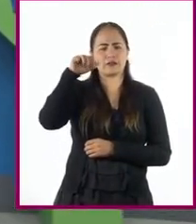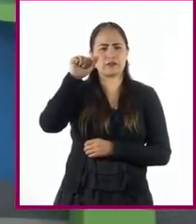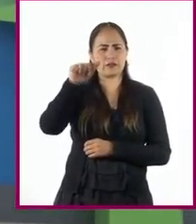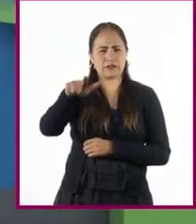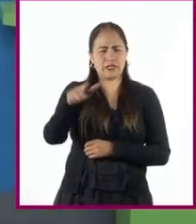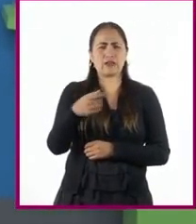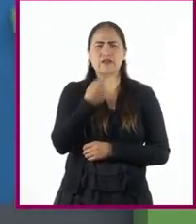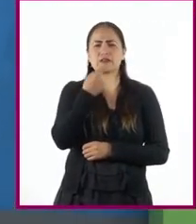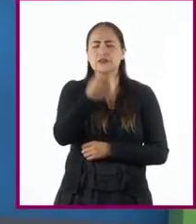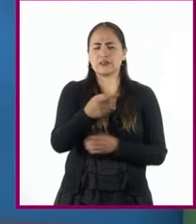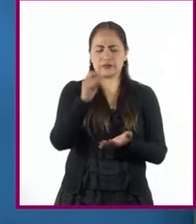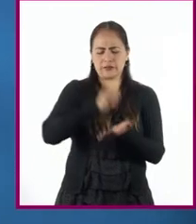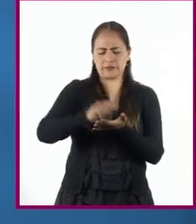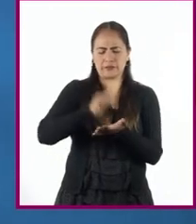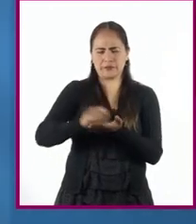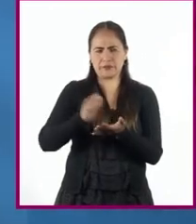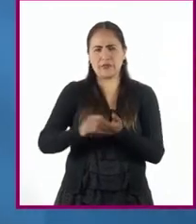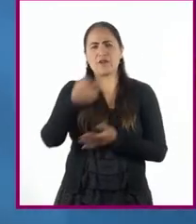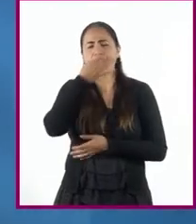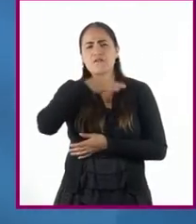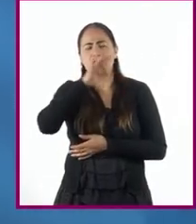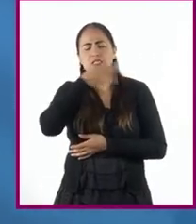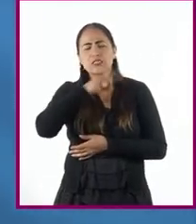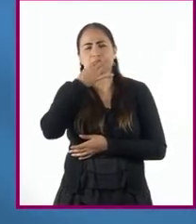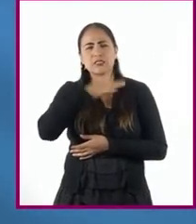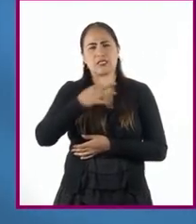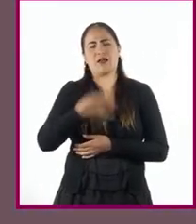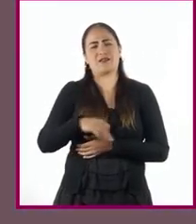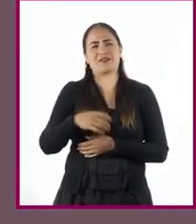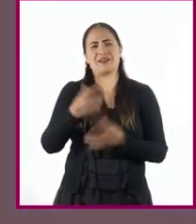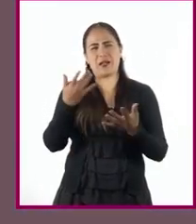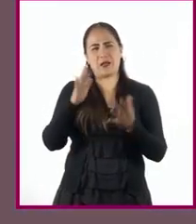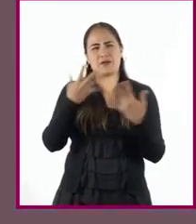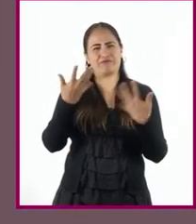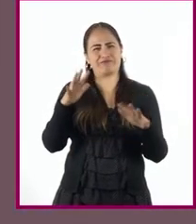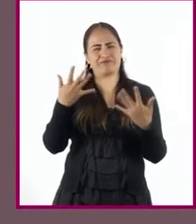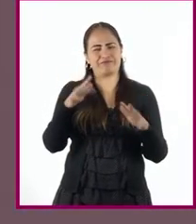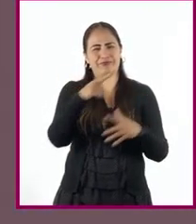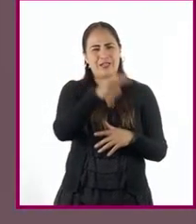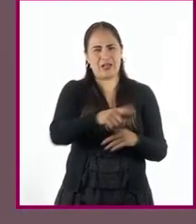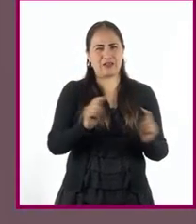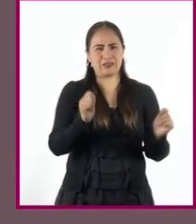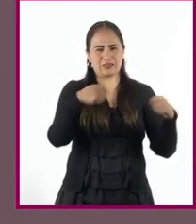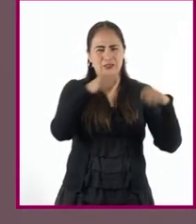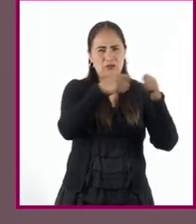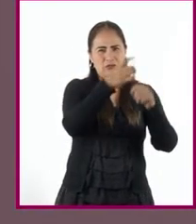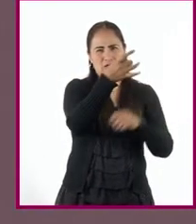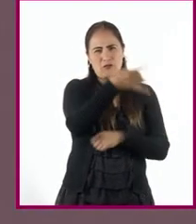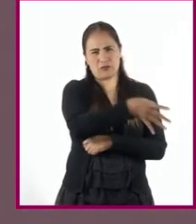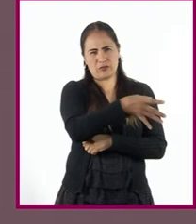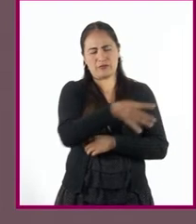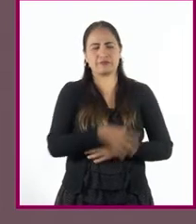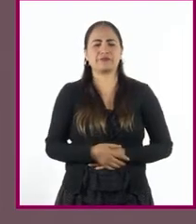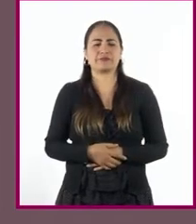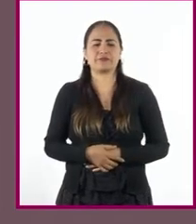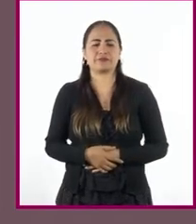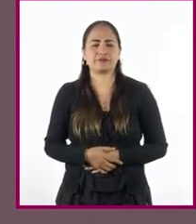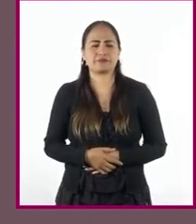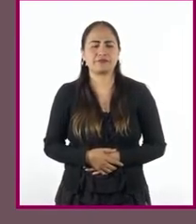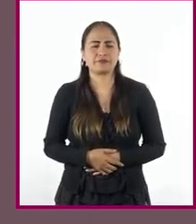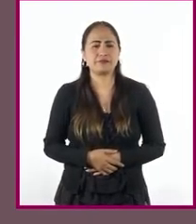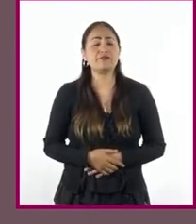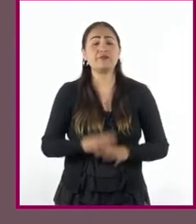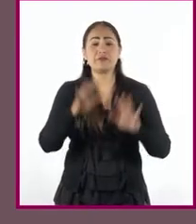durante el banquete de celebración de la derrota de Tenochtitlán. Es interesante destacar que una vez efectuada la